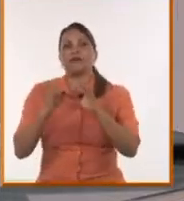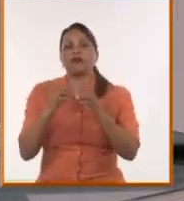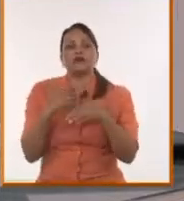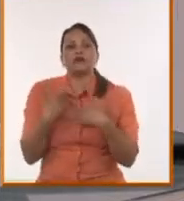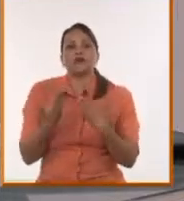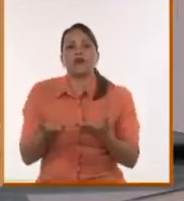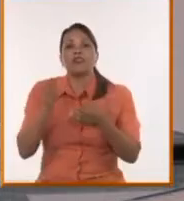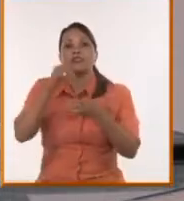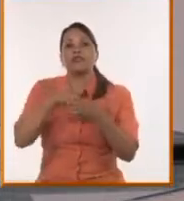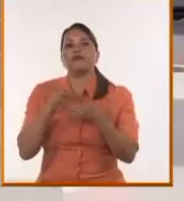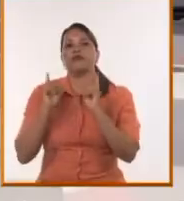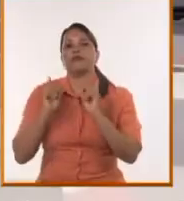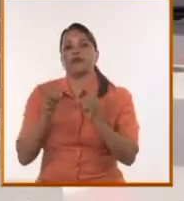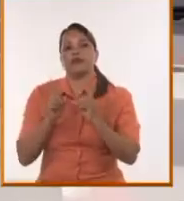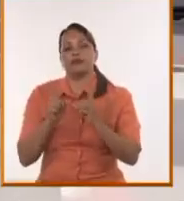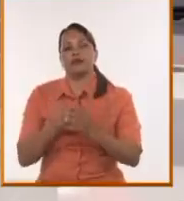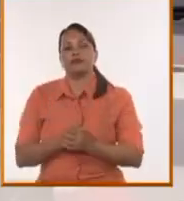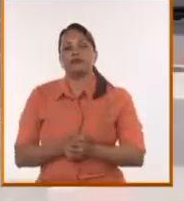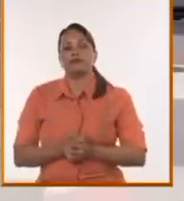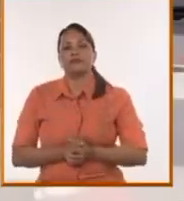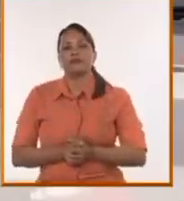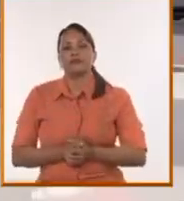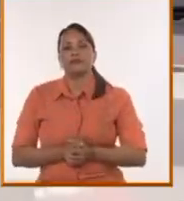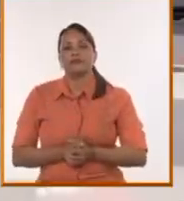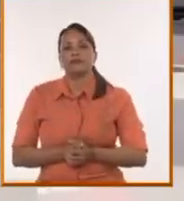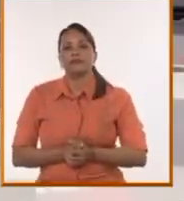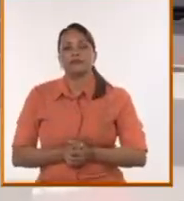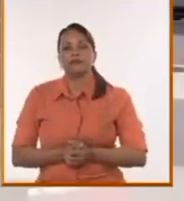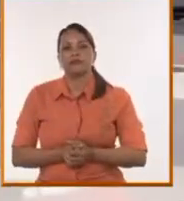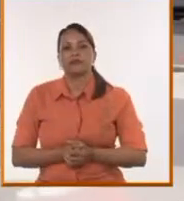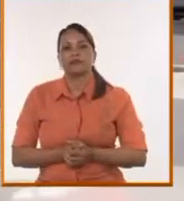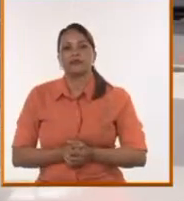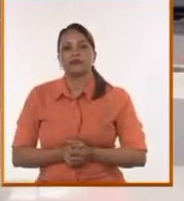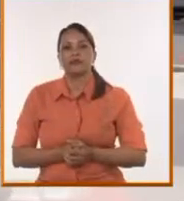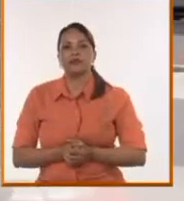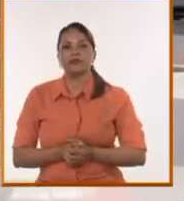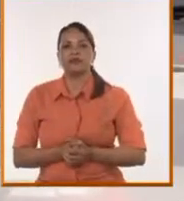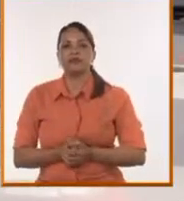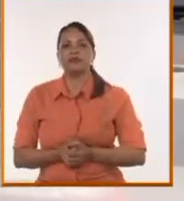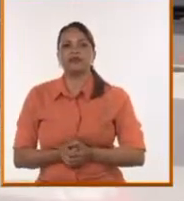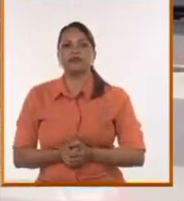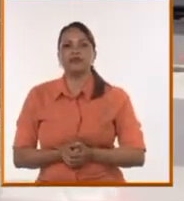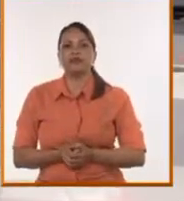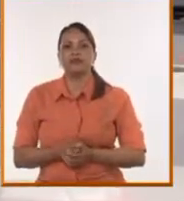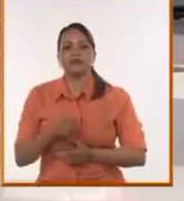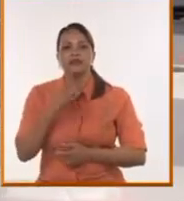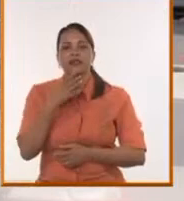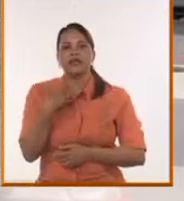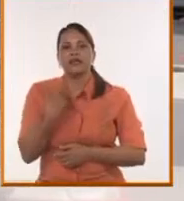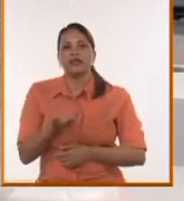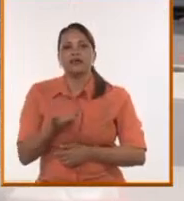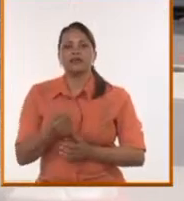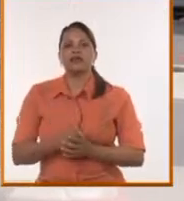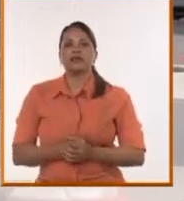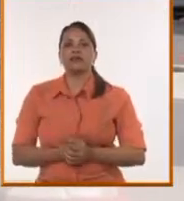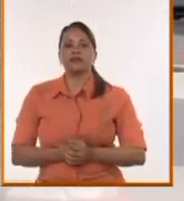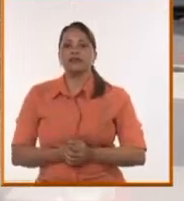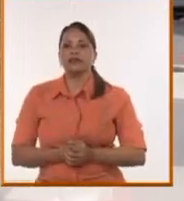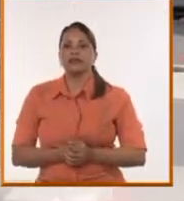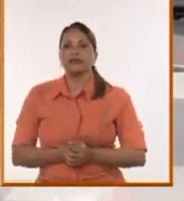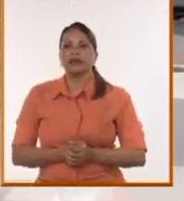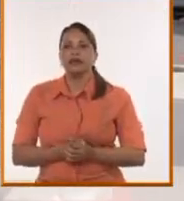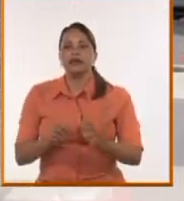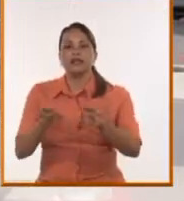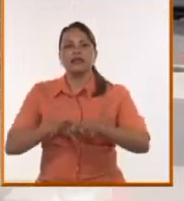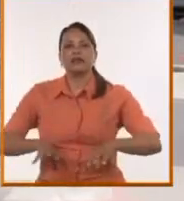dentro de la política. Es decir, cómo hoy cada vez se articula más ese escenario comunicacional con el escenario político para las